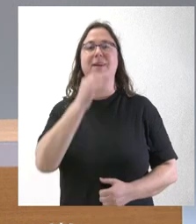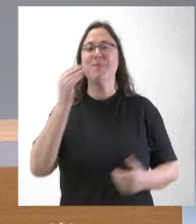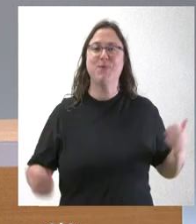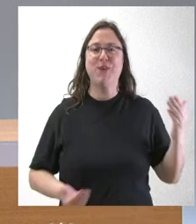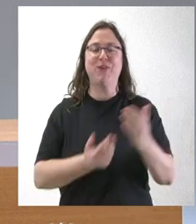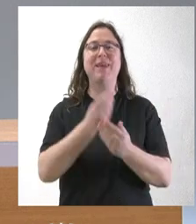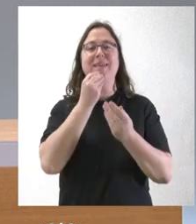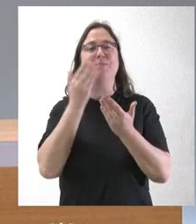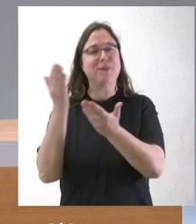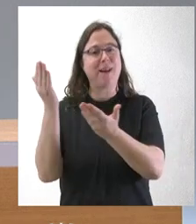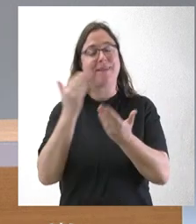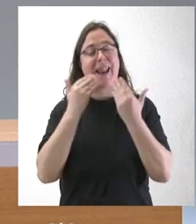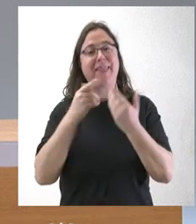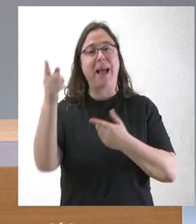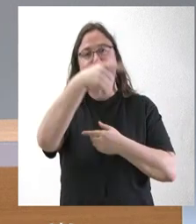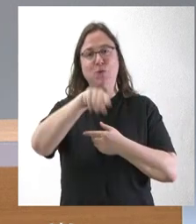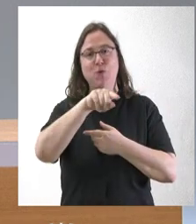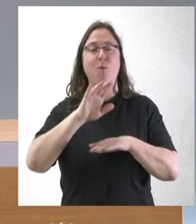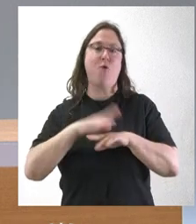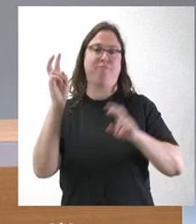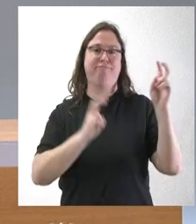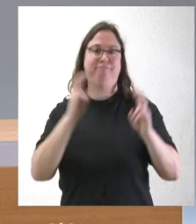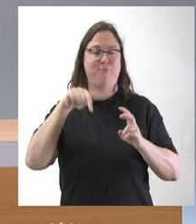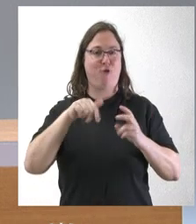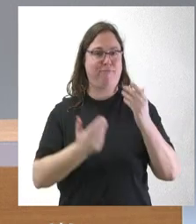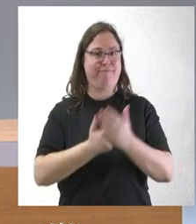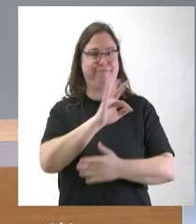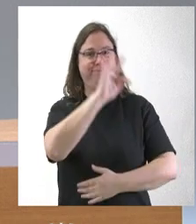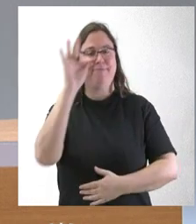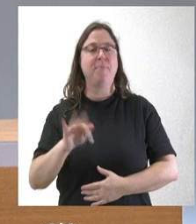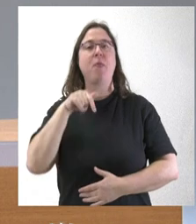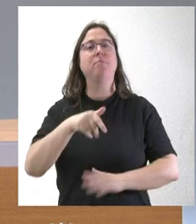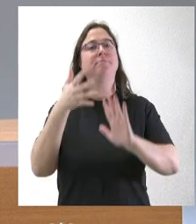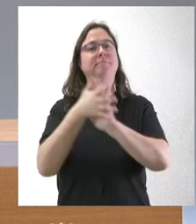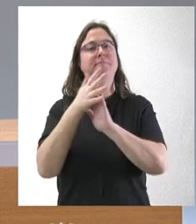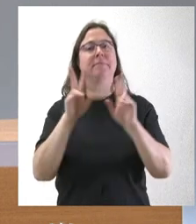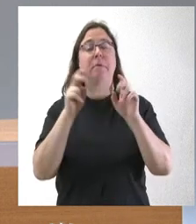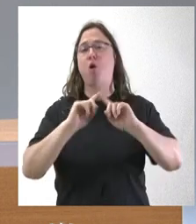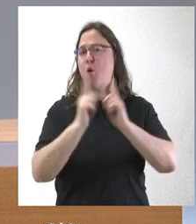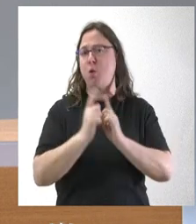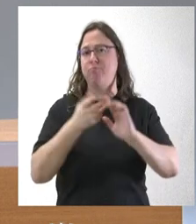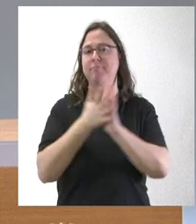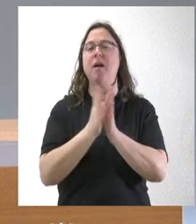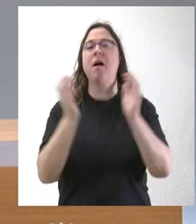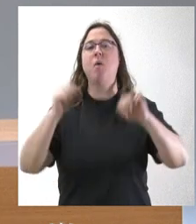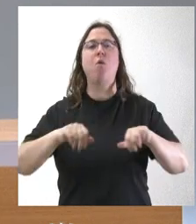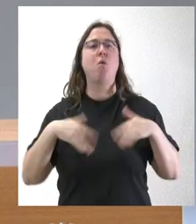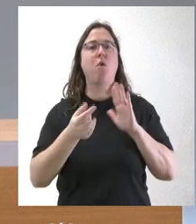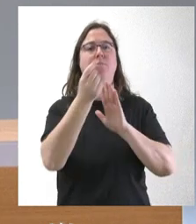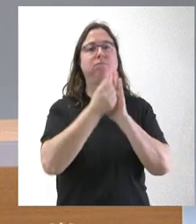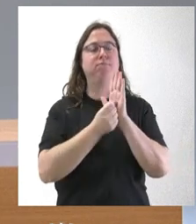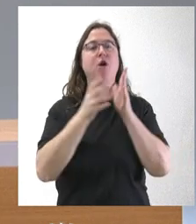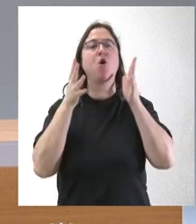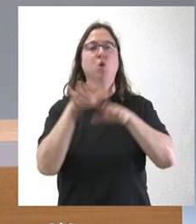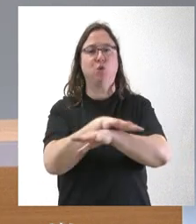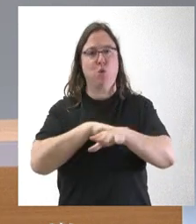Muchas gracias a todos ustedes por su presencia esta mañana, donde daremos cuenta brevemente de cuáles son los acuerdos del Consejo de